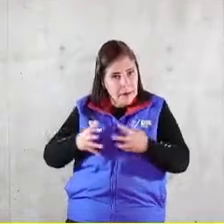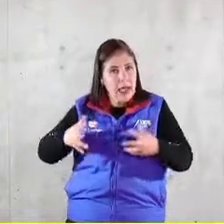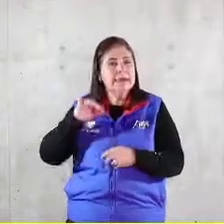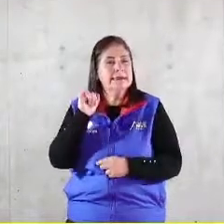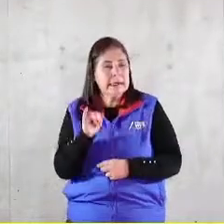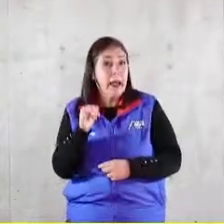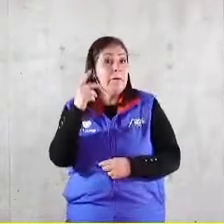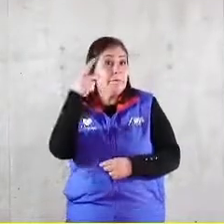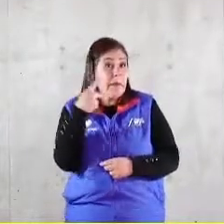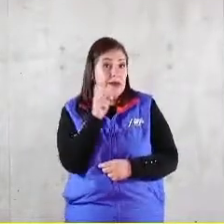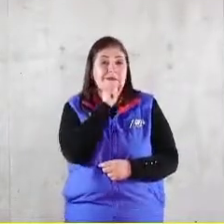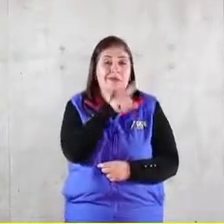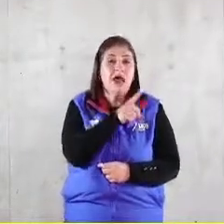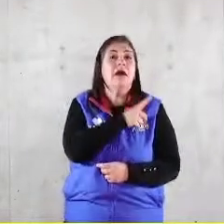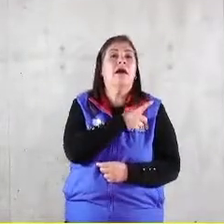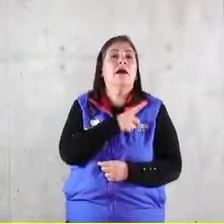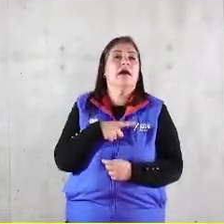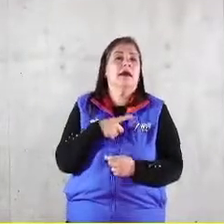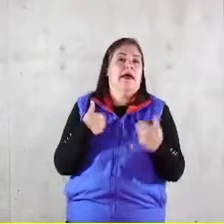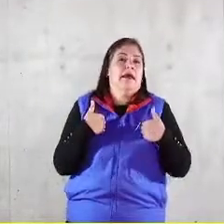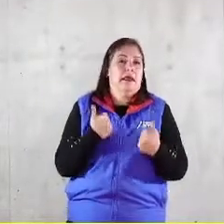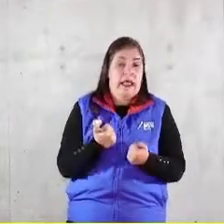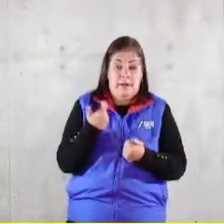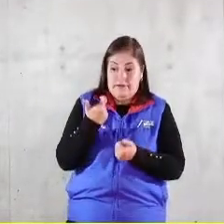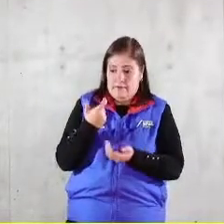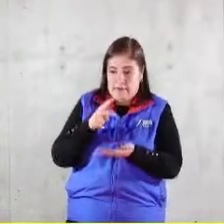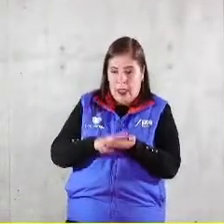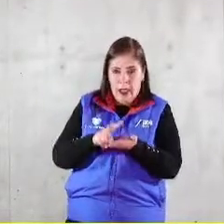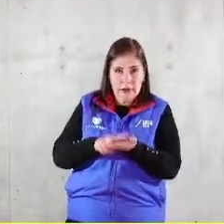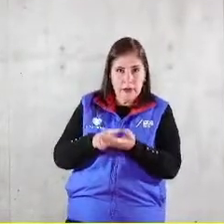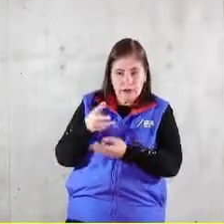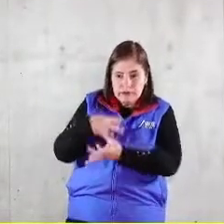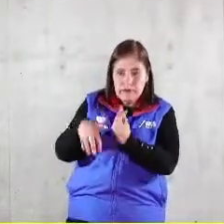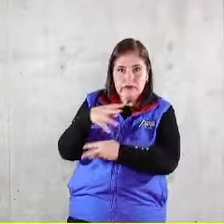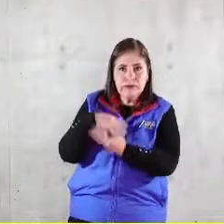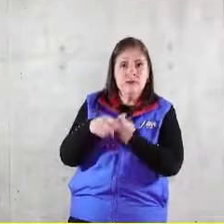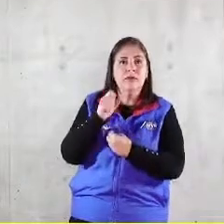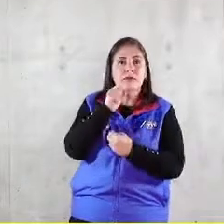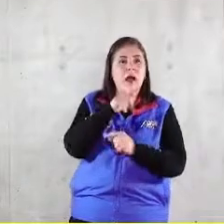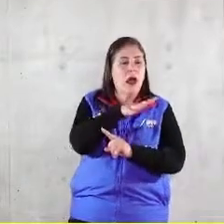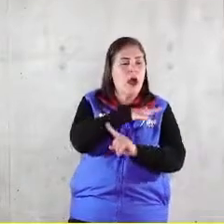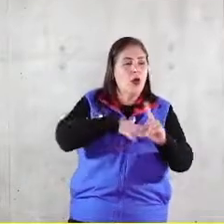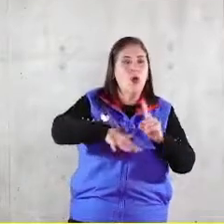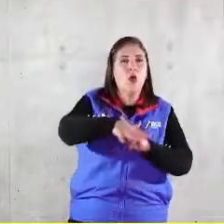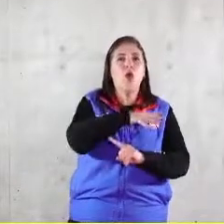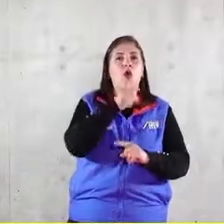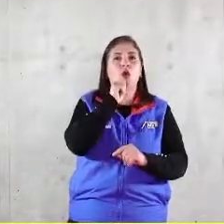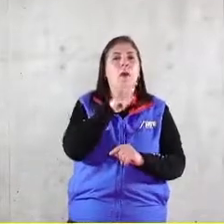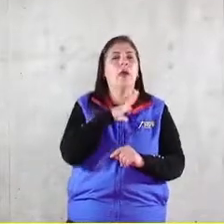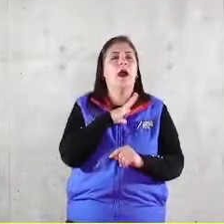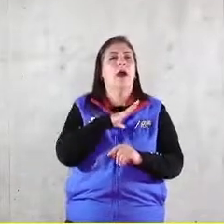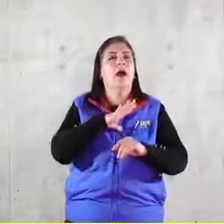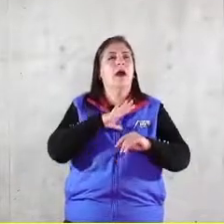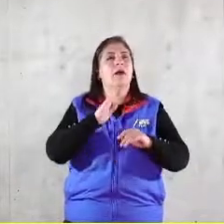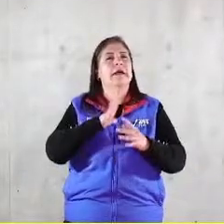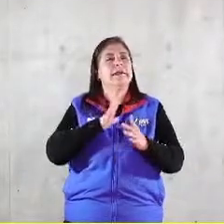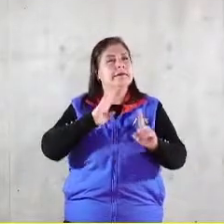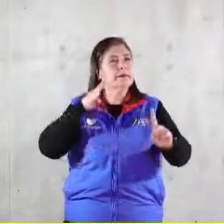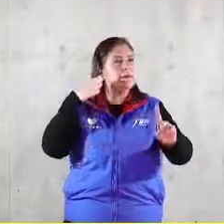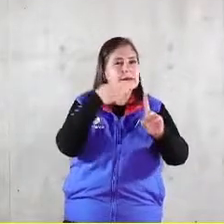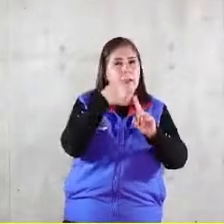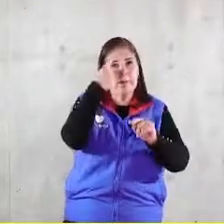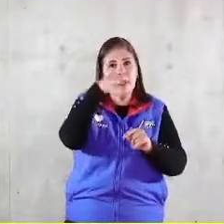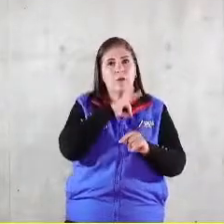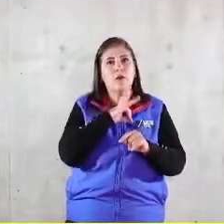entender que ese valor económico está en el contexto del destino universal de los bienes y hay una